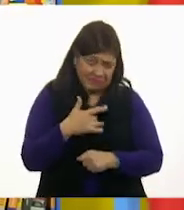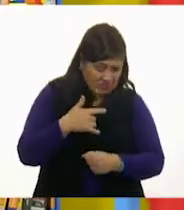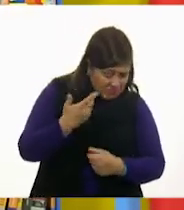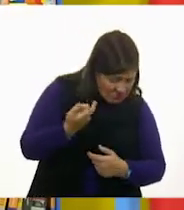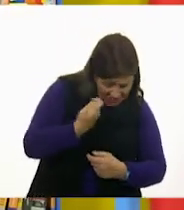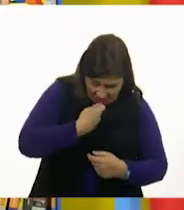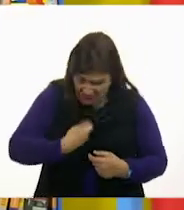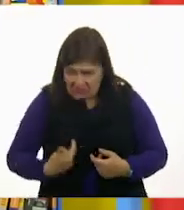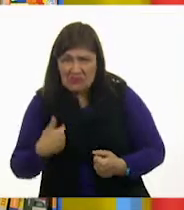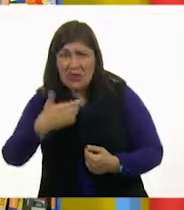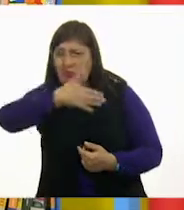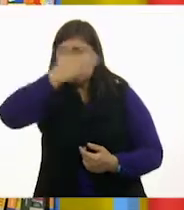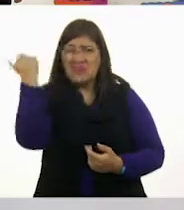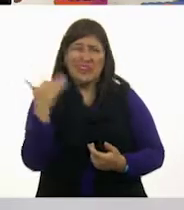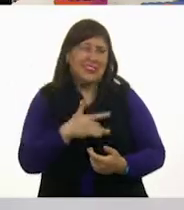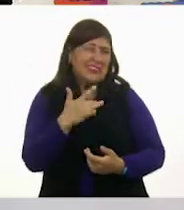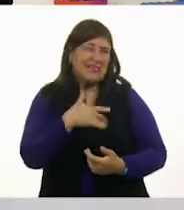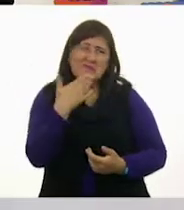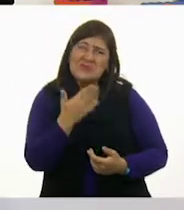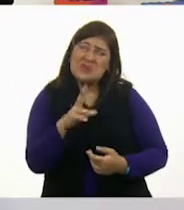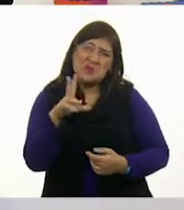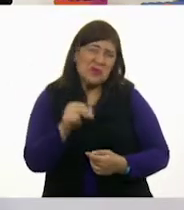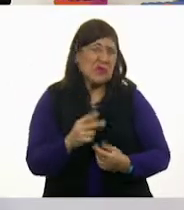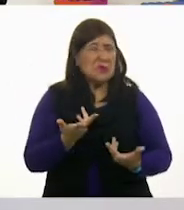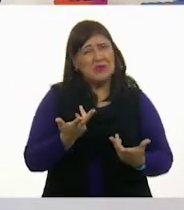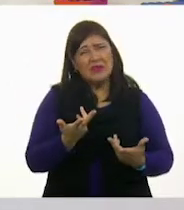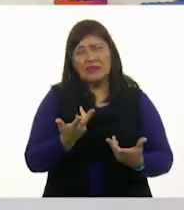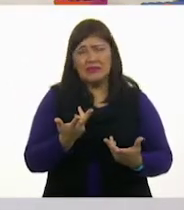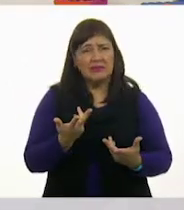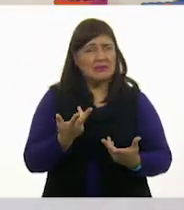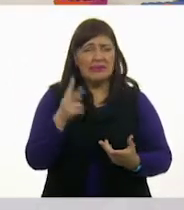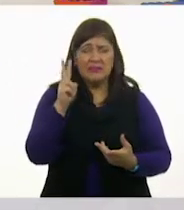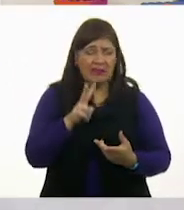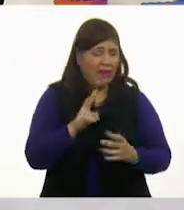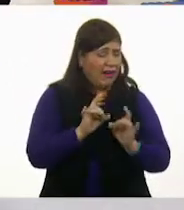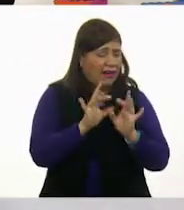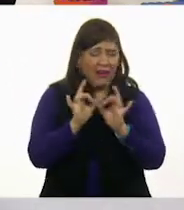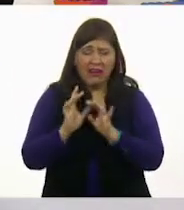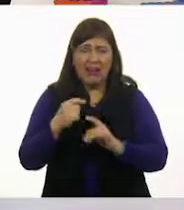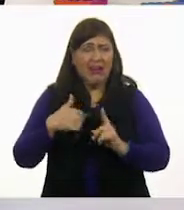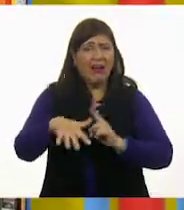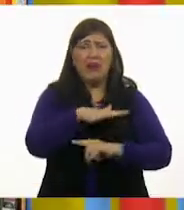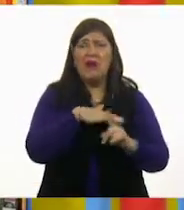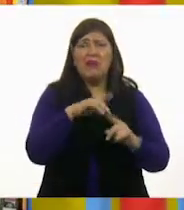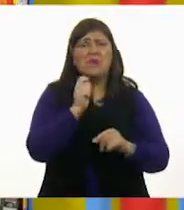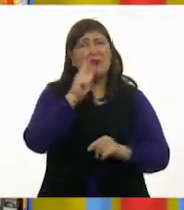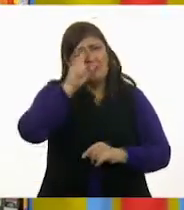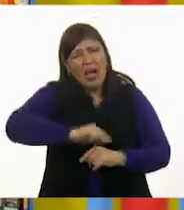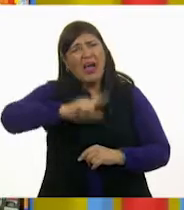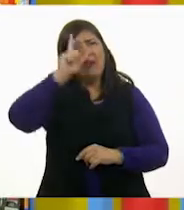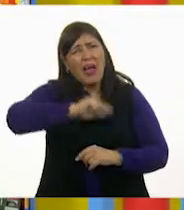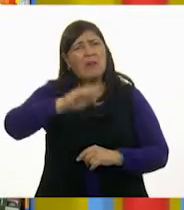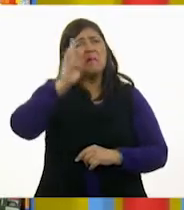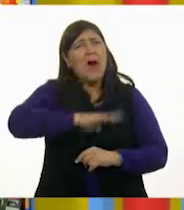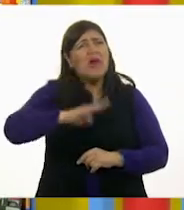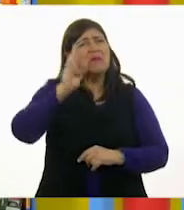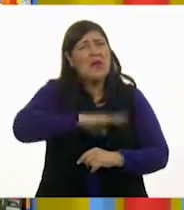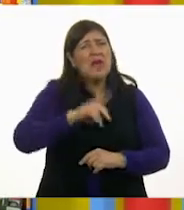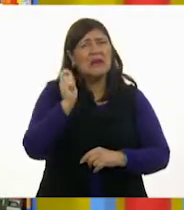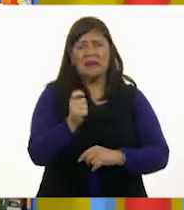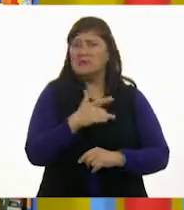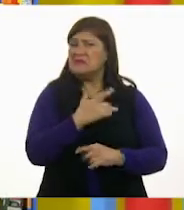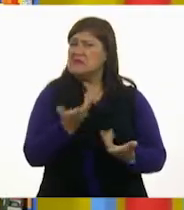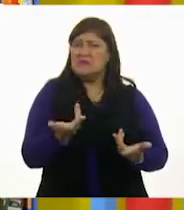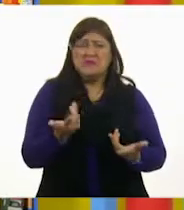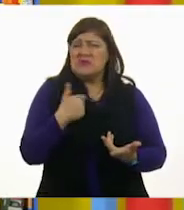últimamente como que... Pues no, no, no saben las cosas como yo quisiera. Y ni siquiera encuentro la razón